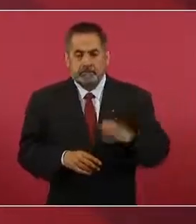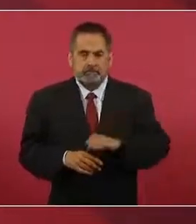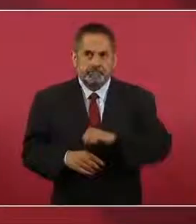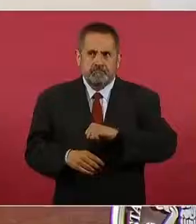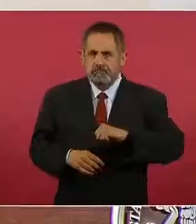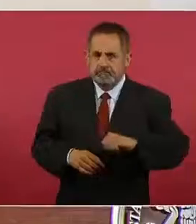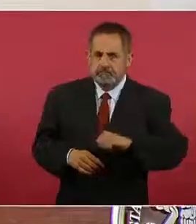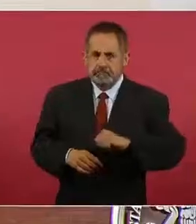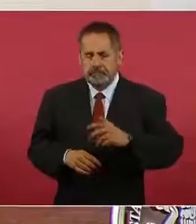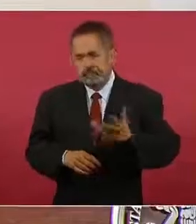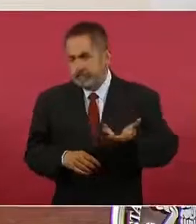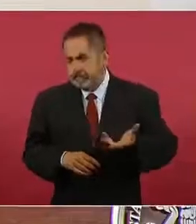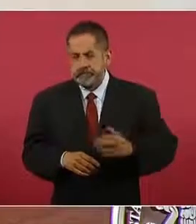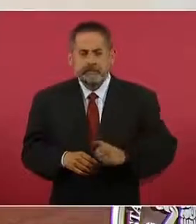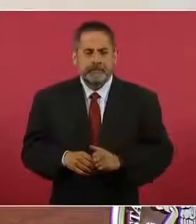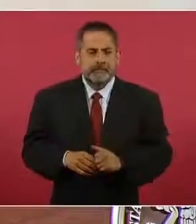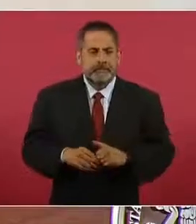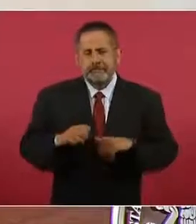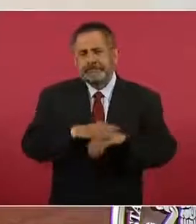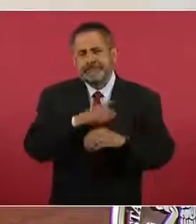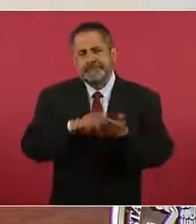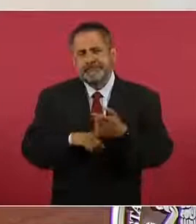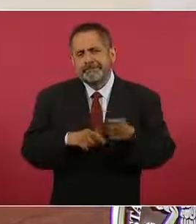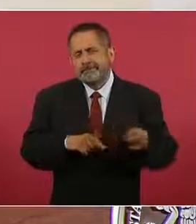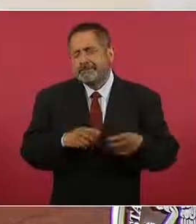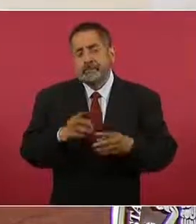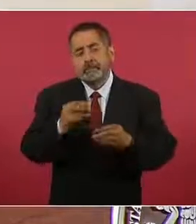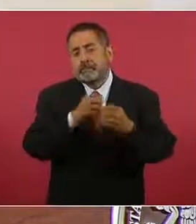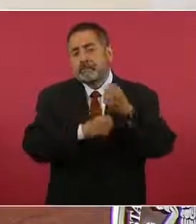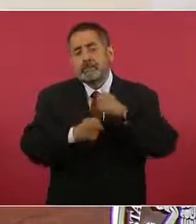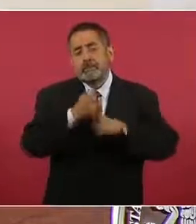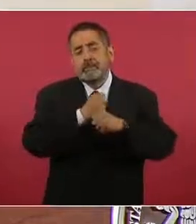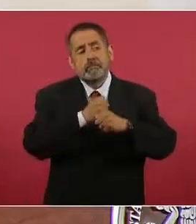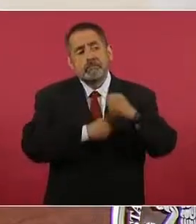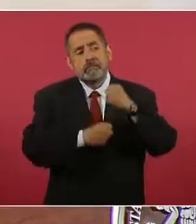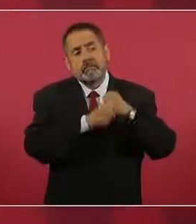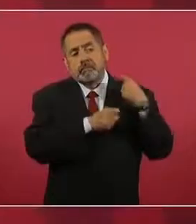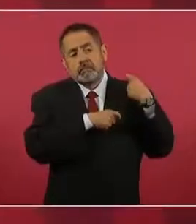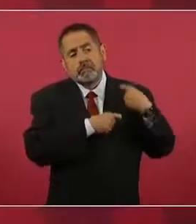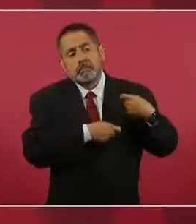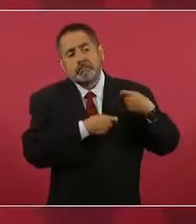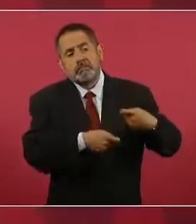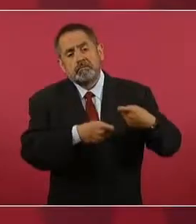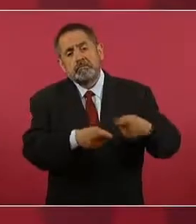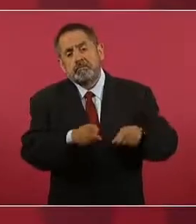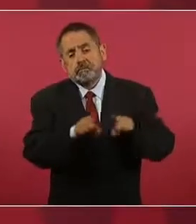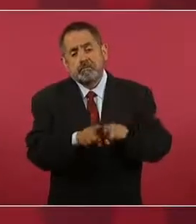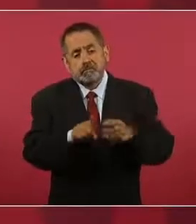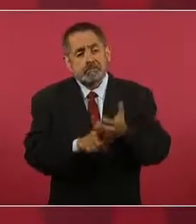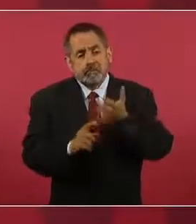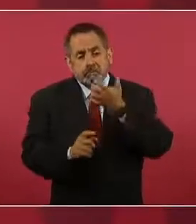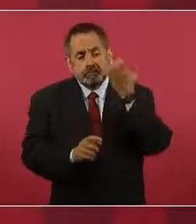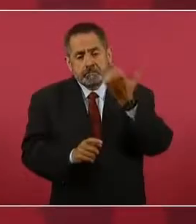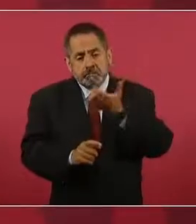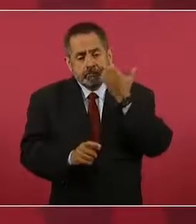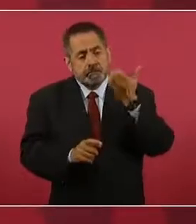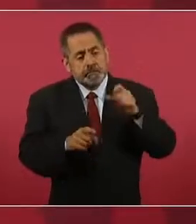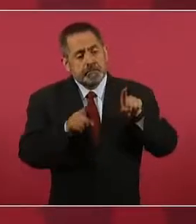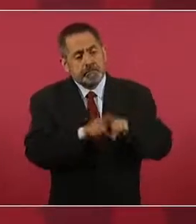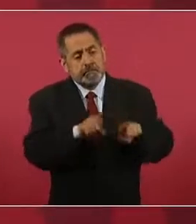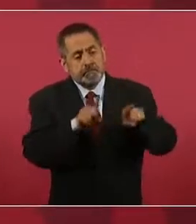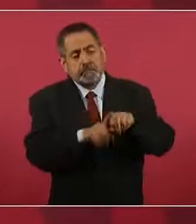porque estamos hablando de años de estas prácticas corruptas.